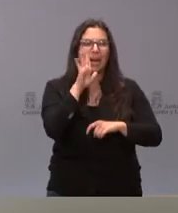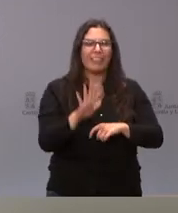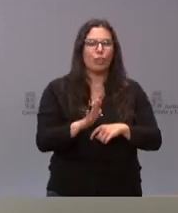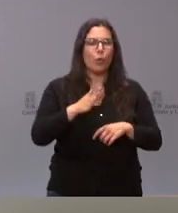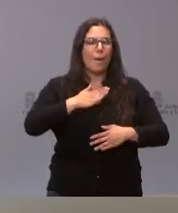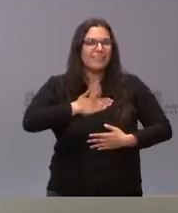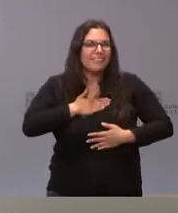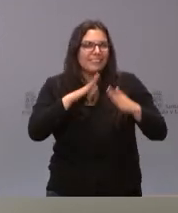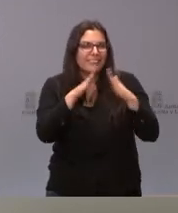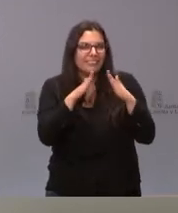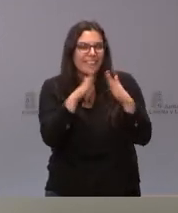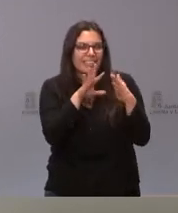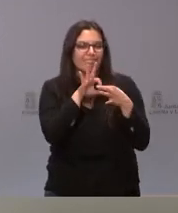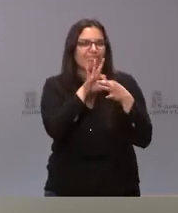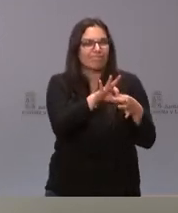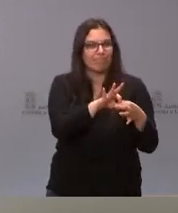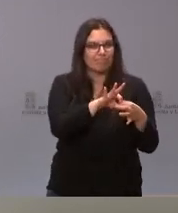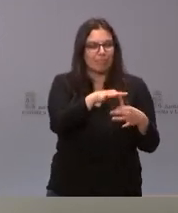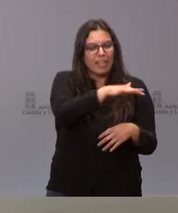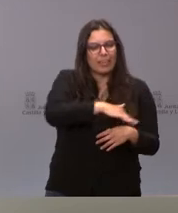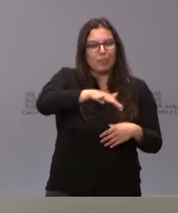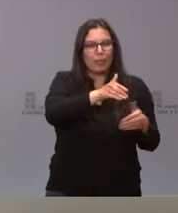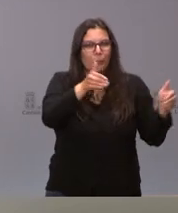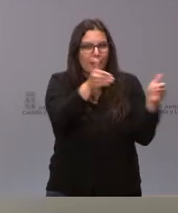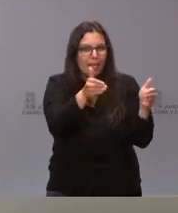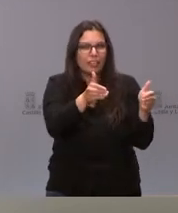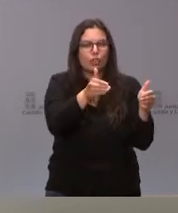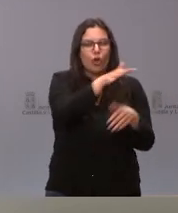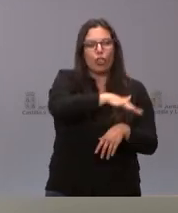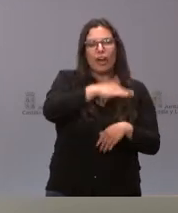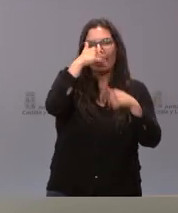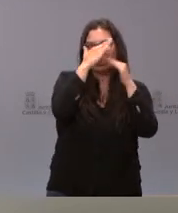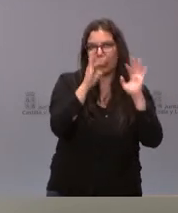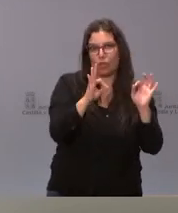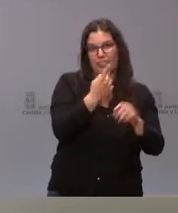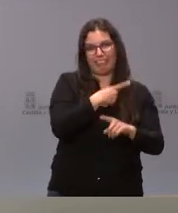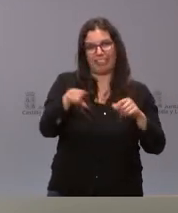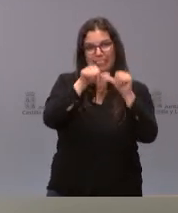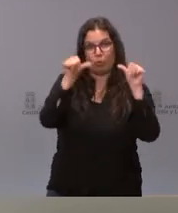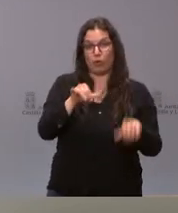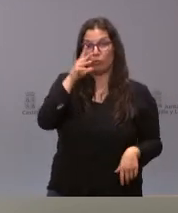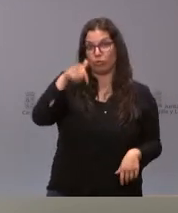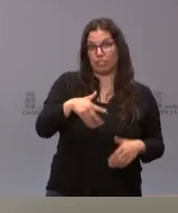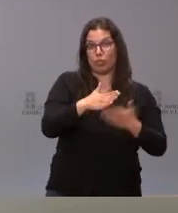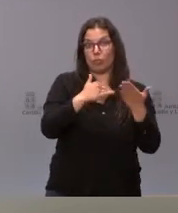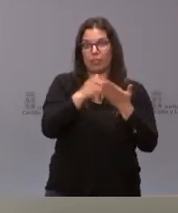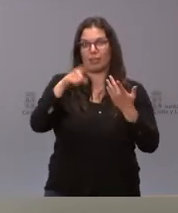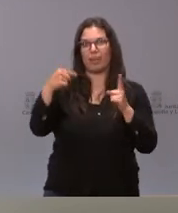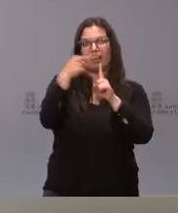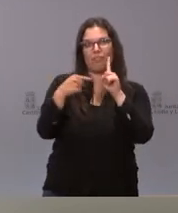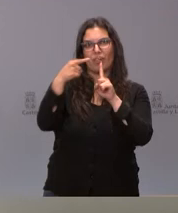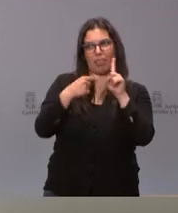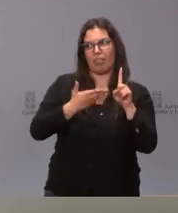tanto vinculado a pequeños espacios y a zonas de atención esto es lo que hace de nuestra comunidad autónoma también una referencia en este